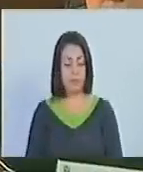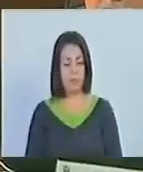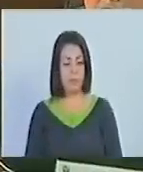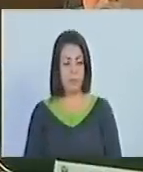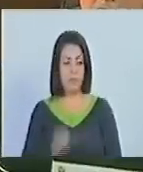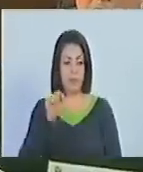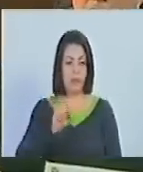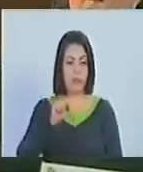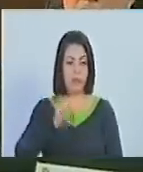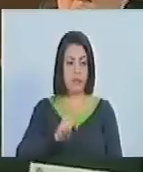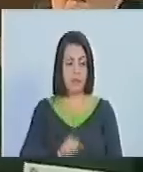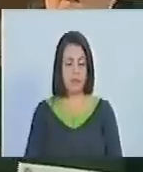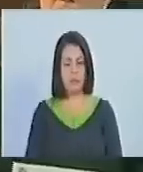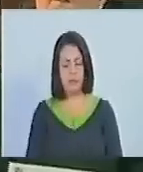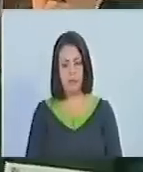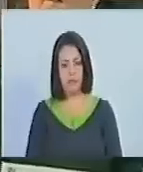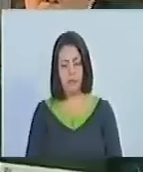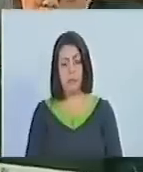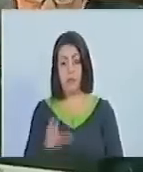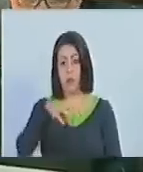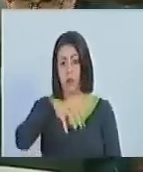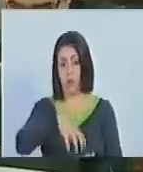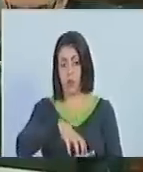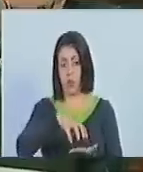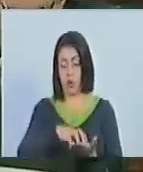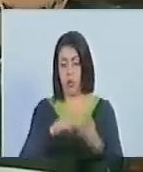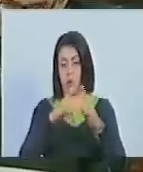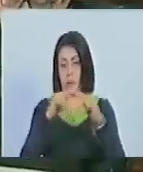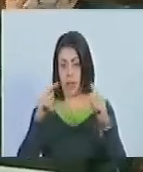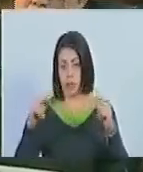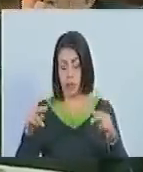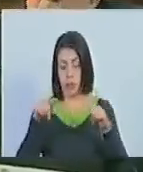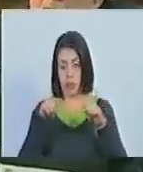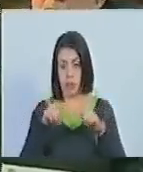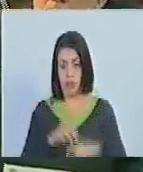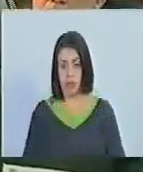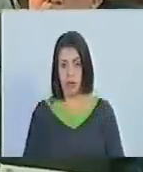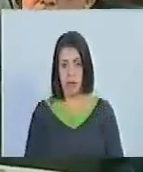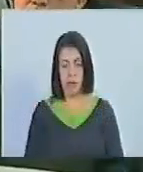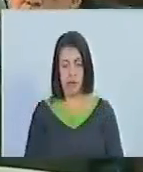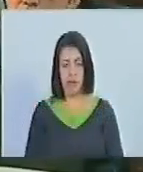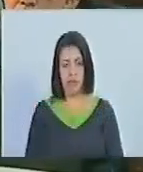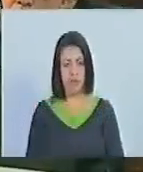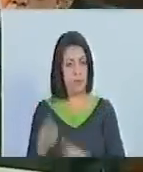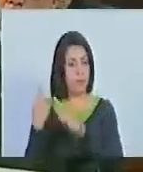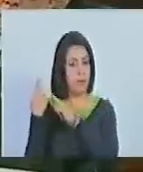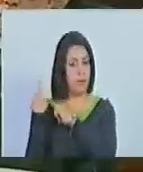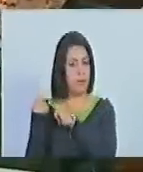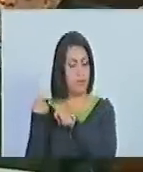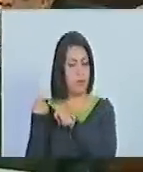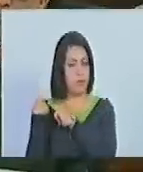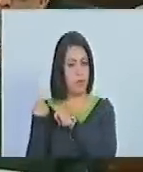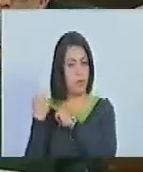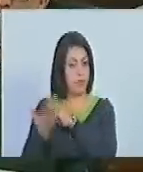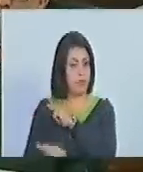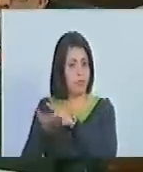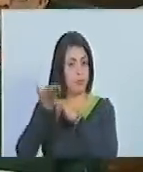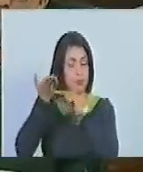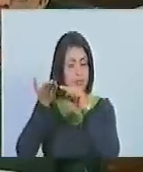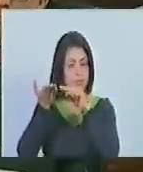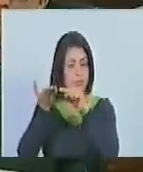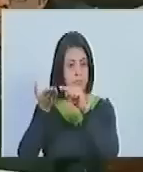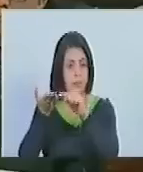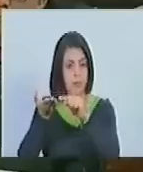¡Ciertamente el Congreso Anfitriónico de Panamá representa la supremacía